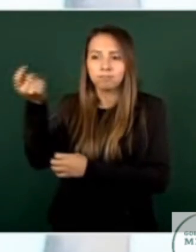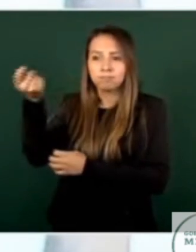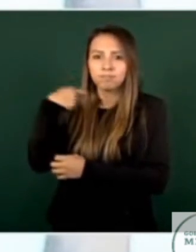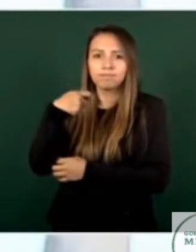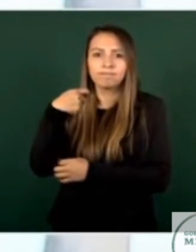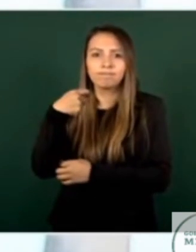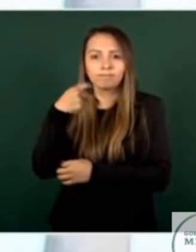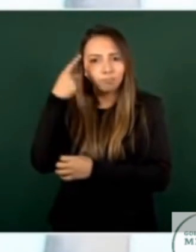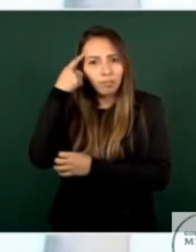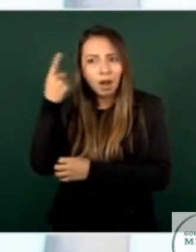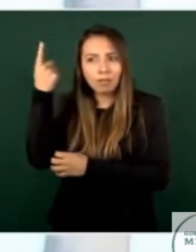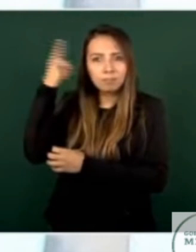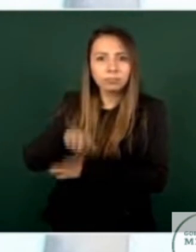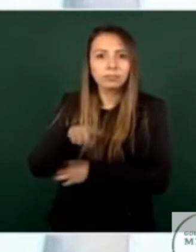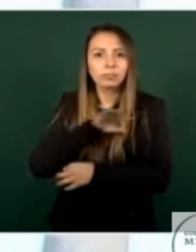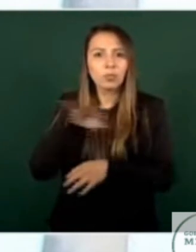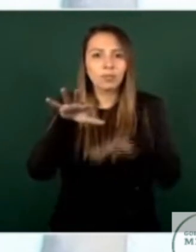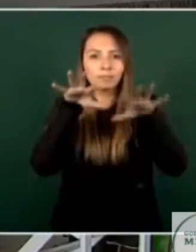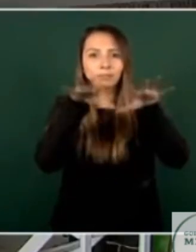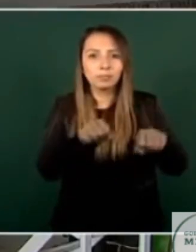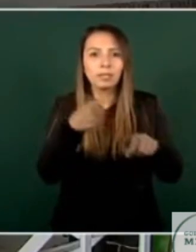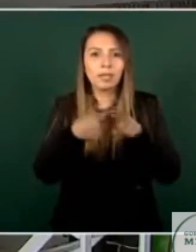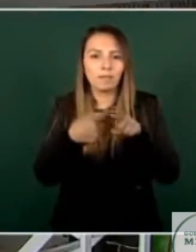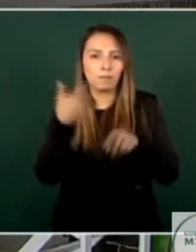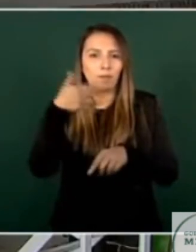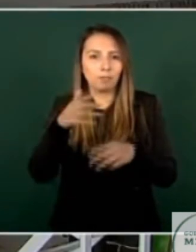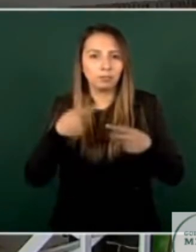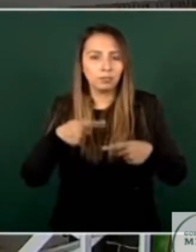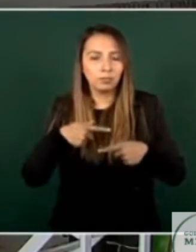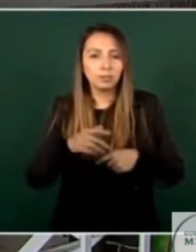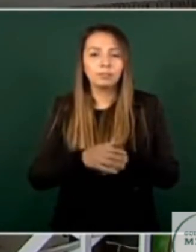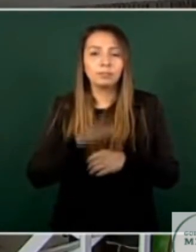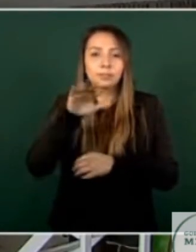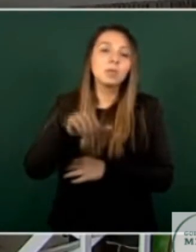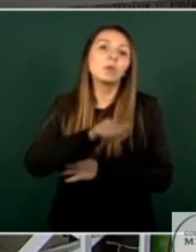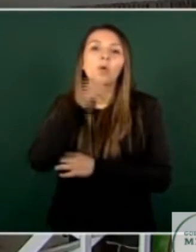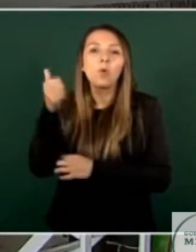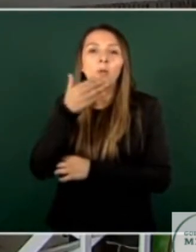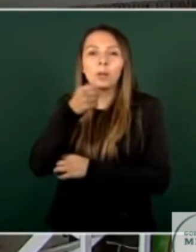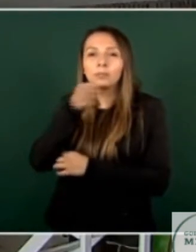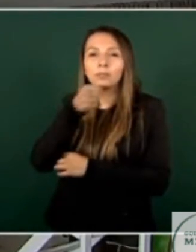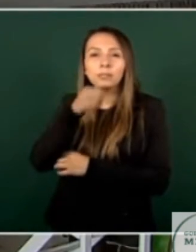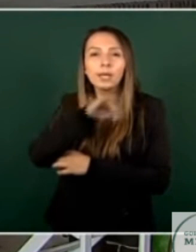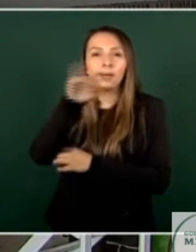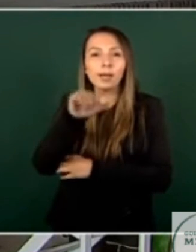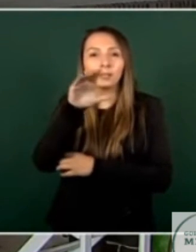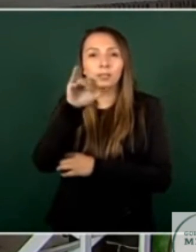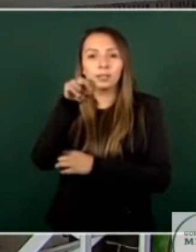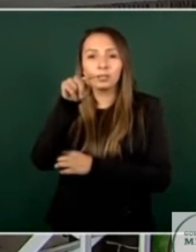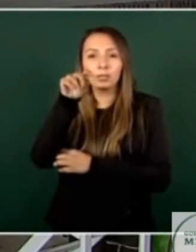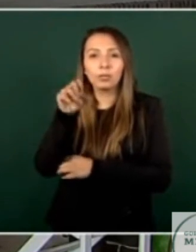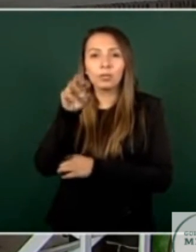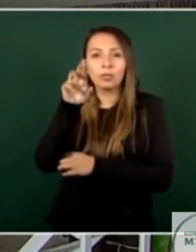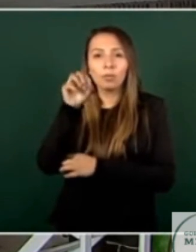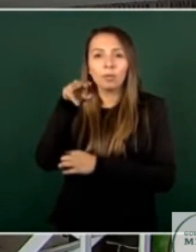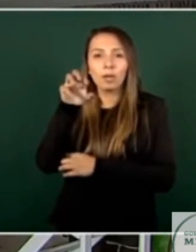contra del autor material Siguiente En el caso del periodista Jacinto Romero del municipio de